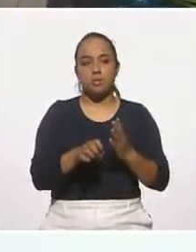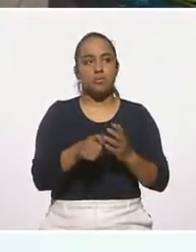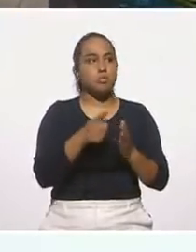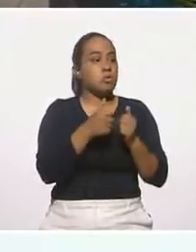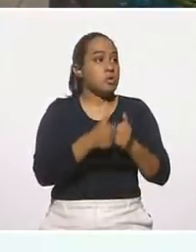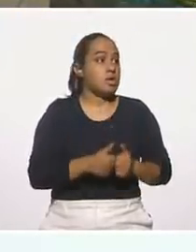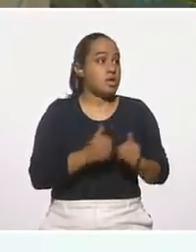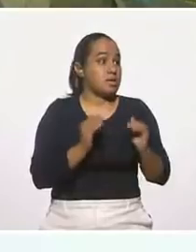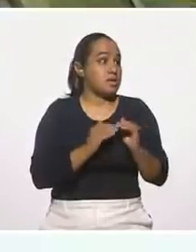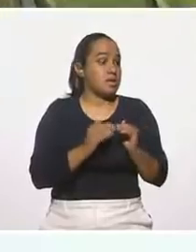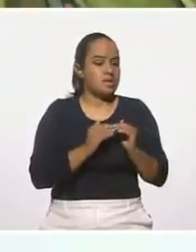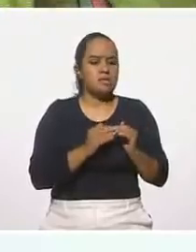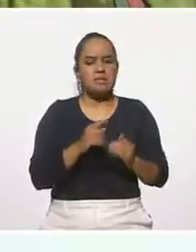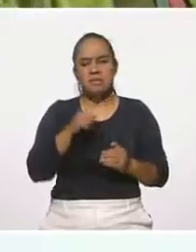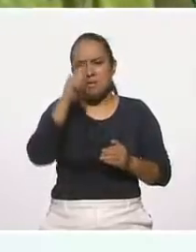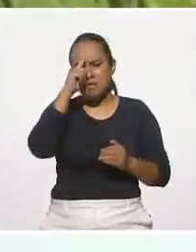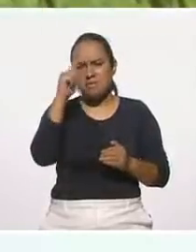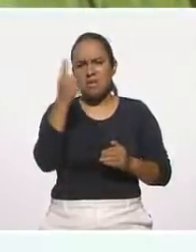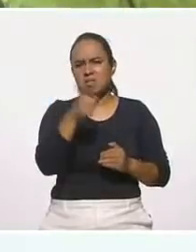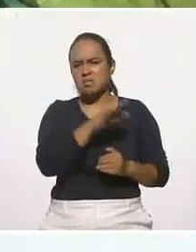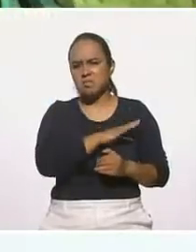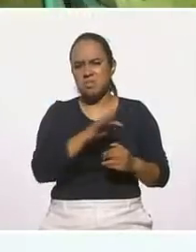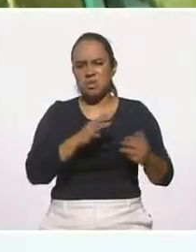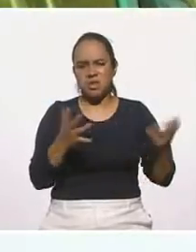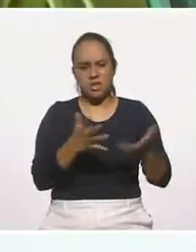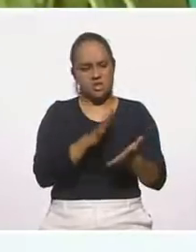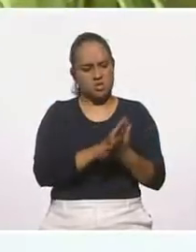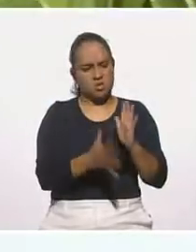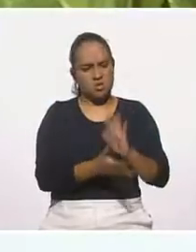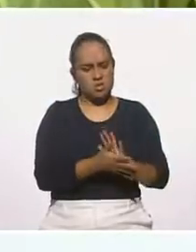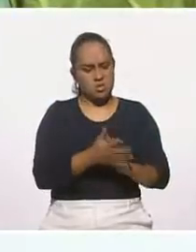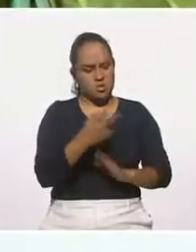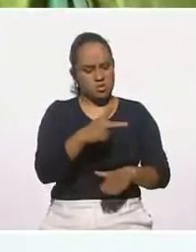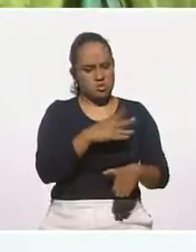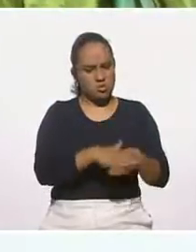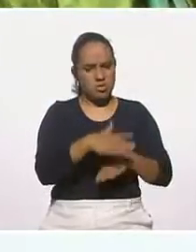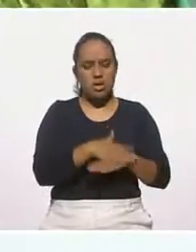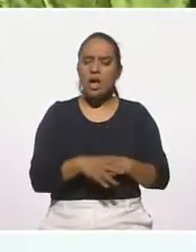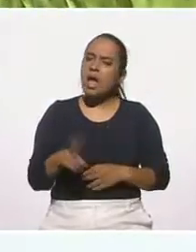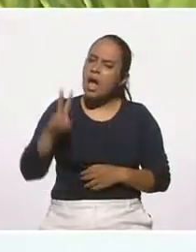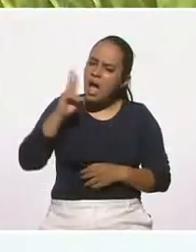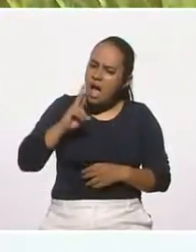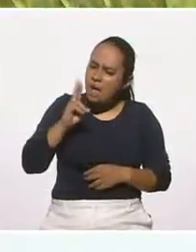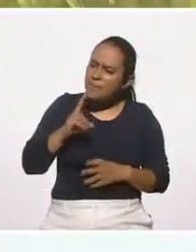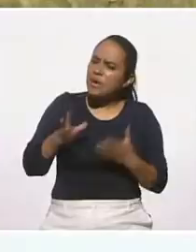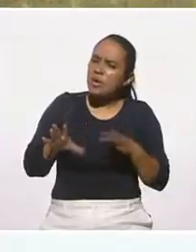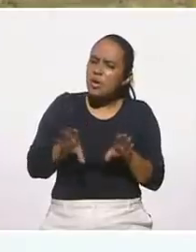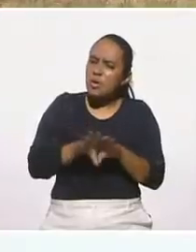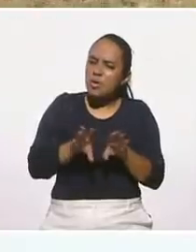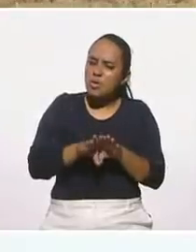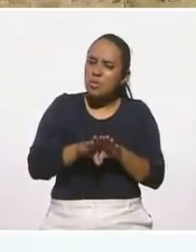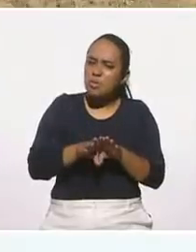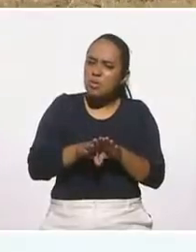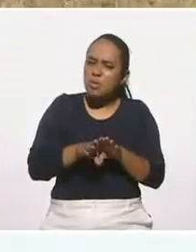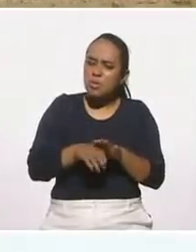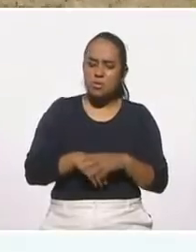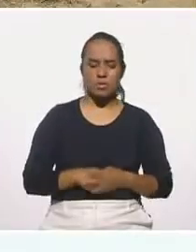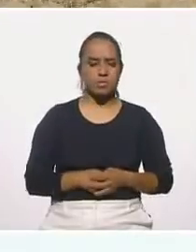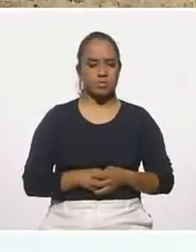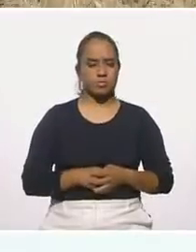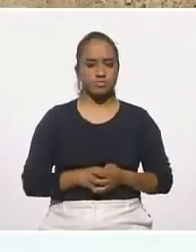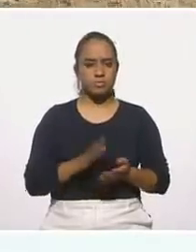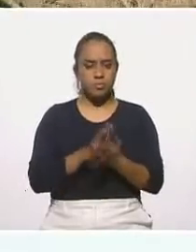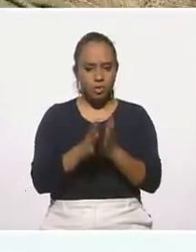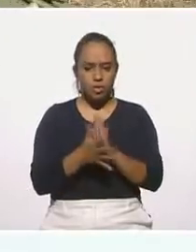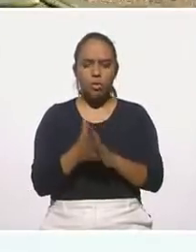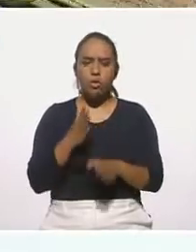en casa, pues es muy fácil de preparar esas tortillas de nopal. A ver, enséñanos cómo, cómo lo que traes aquí. Y mira. Y